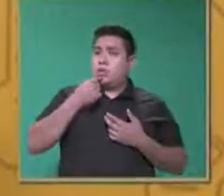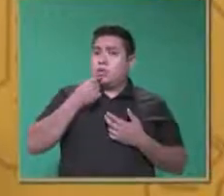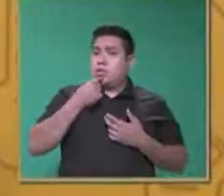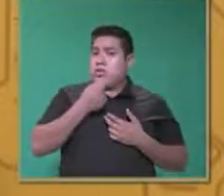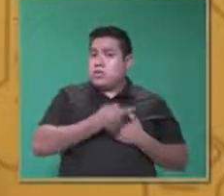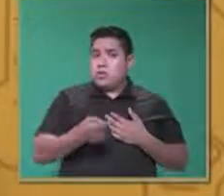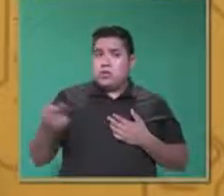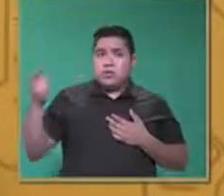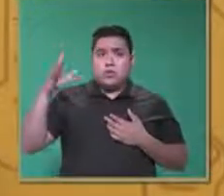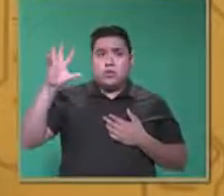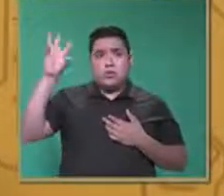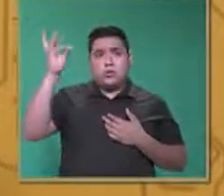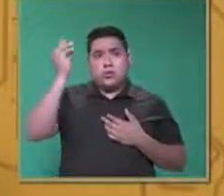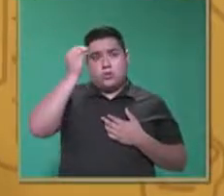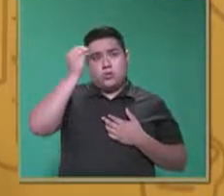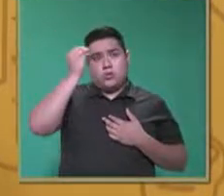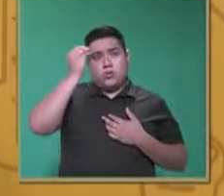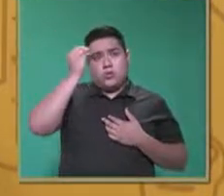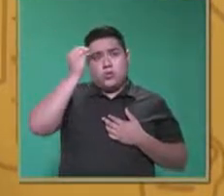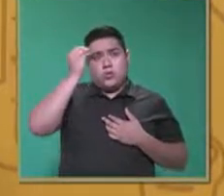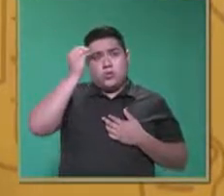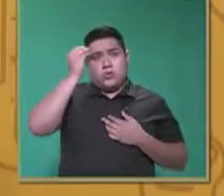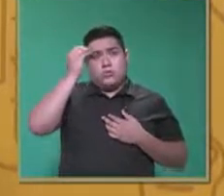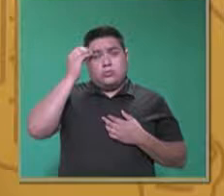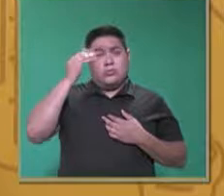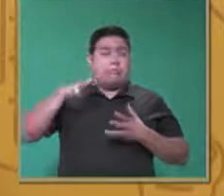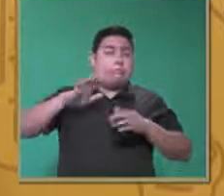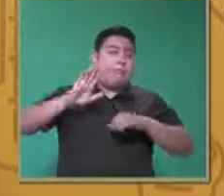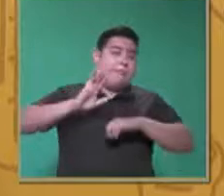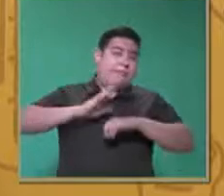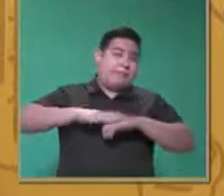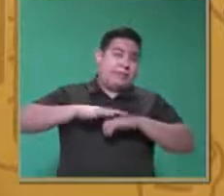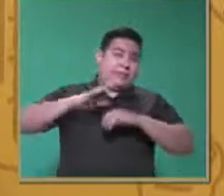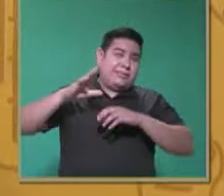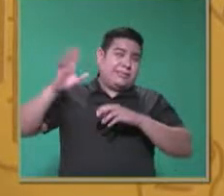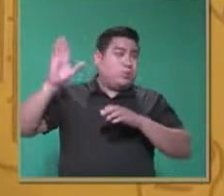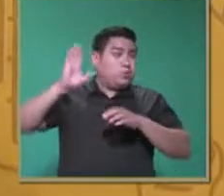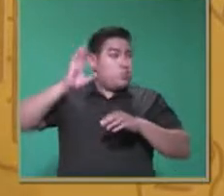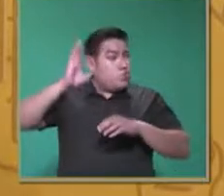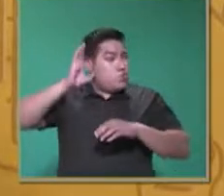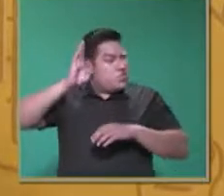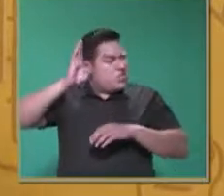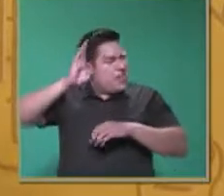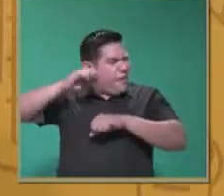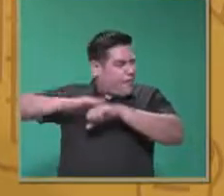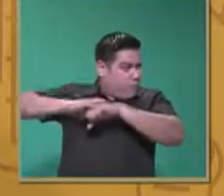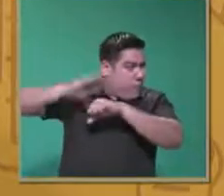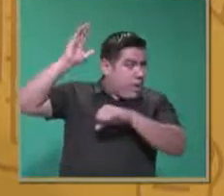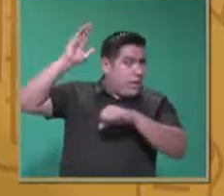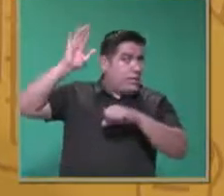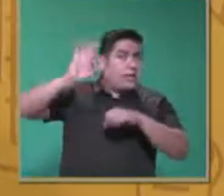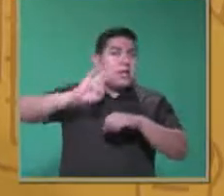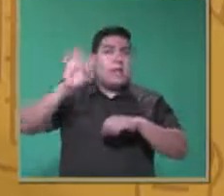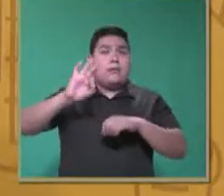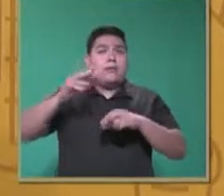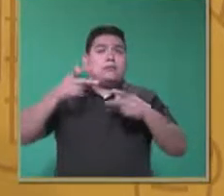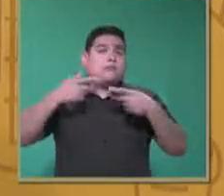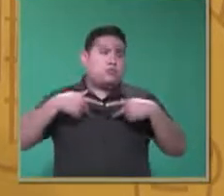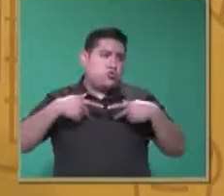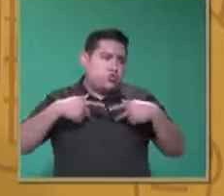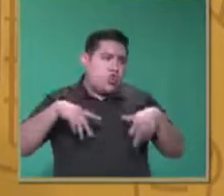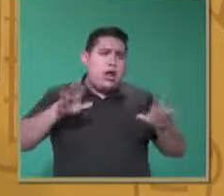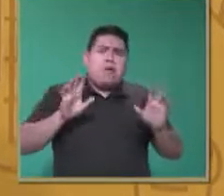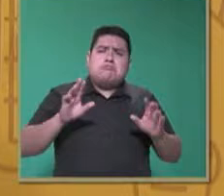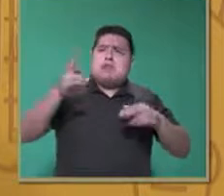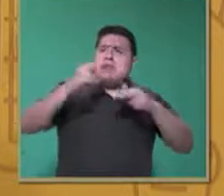una respuesta, una sobreestimulación. Lo que nosotros pudiéramos escuchar de manera adecuada, con un